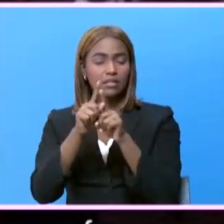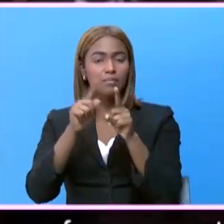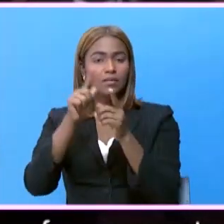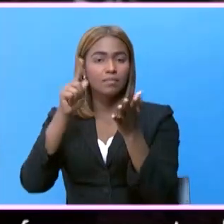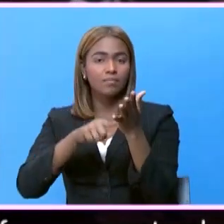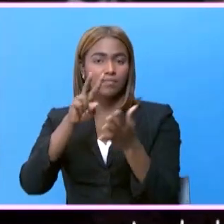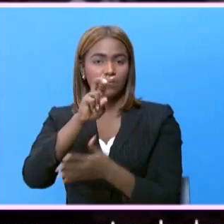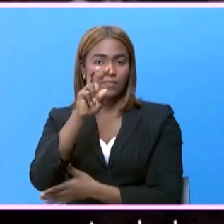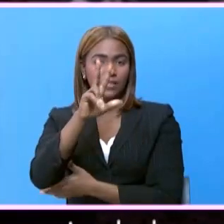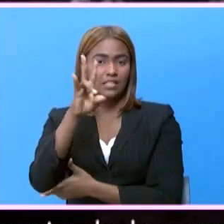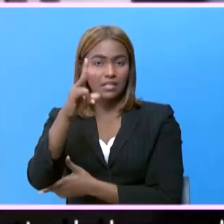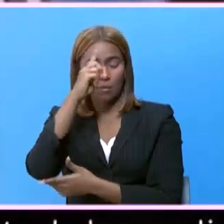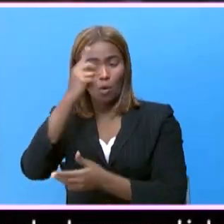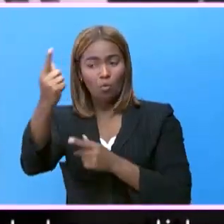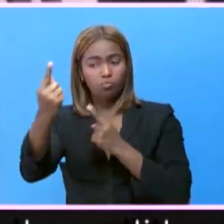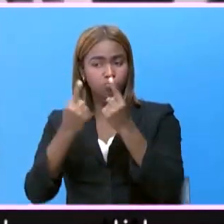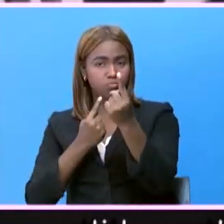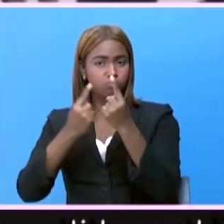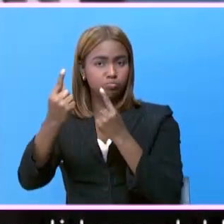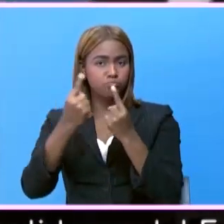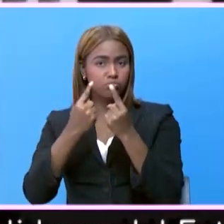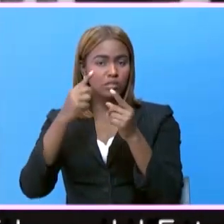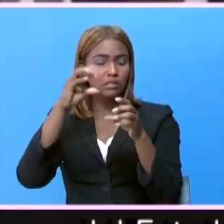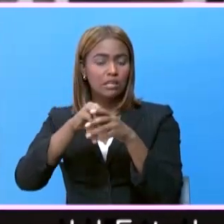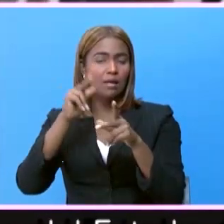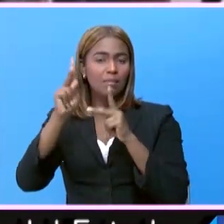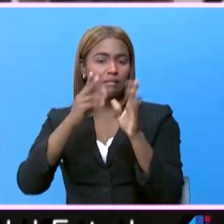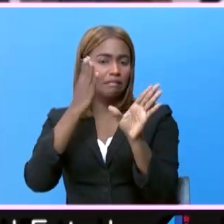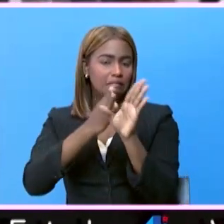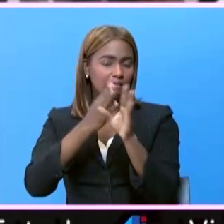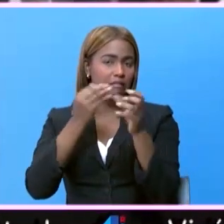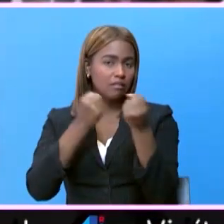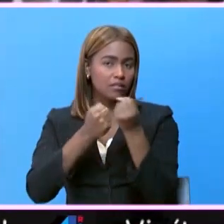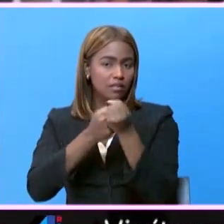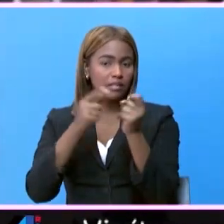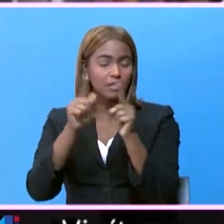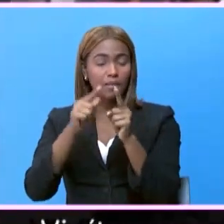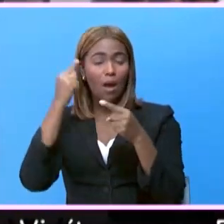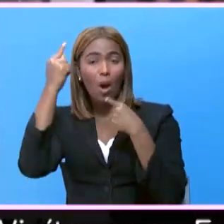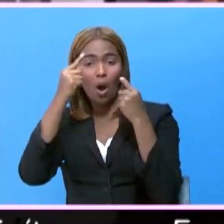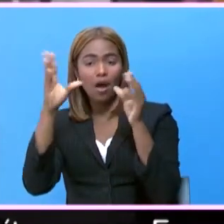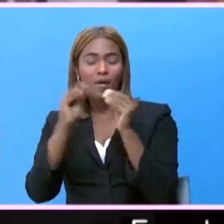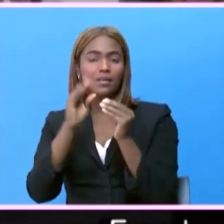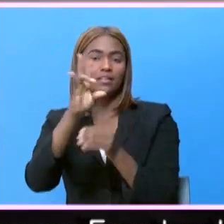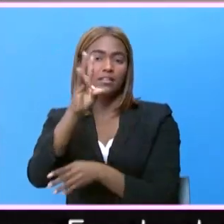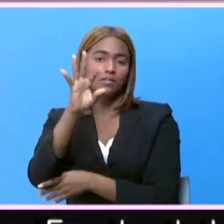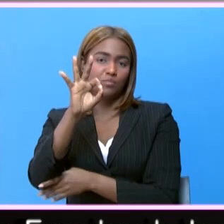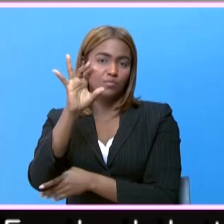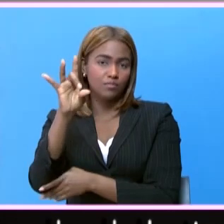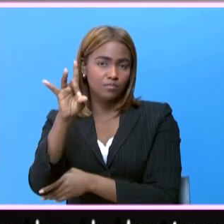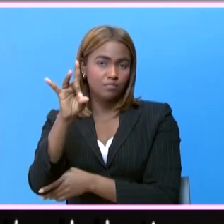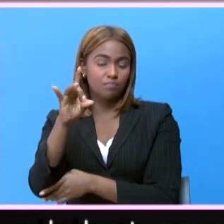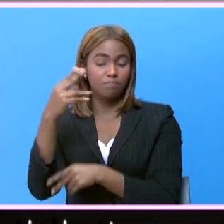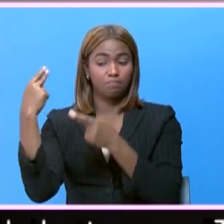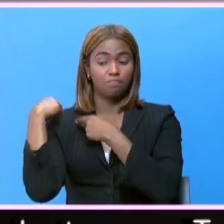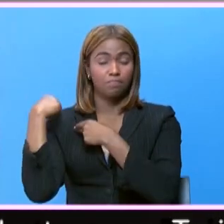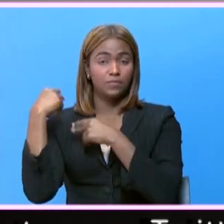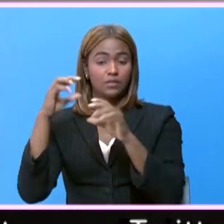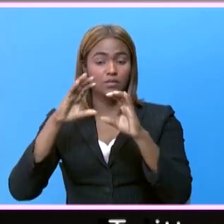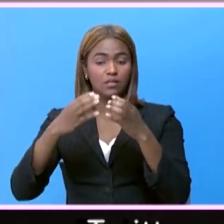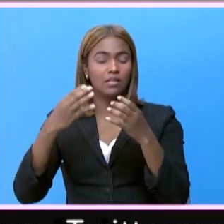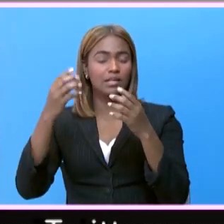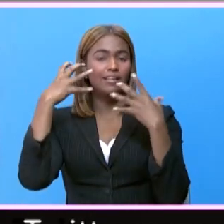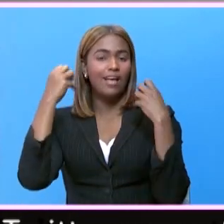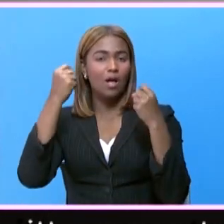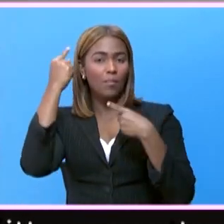,237 por consultas, ambos del área de psiquiatría, mientras que de psicología 798. La encargada de la Unidad de